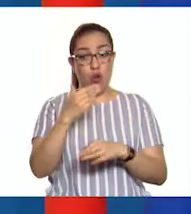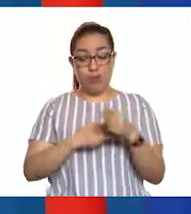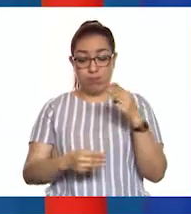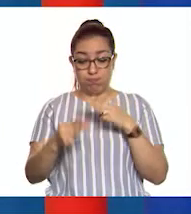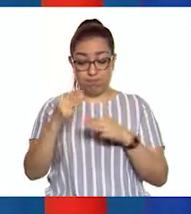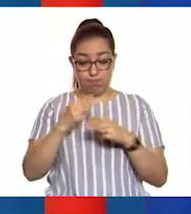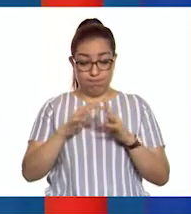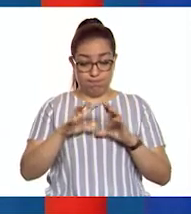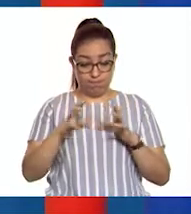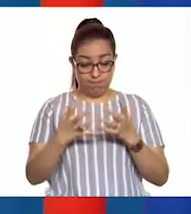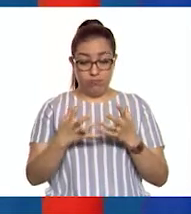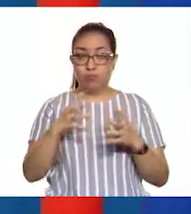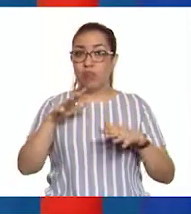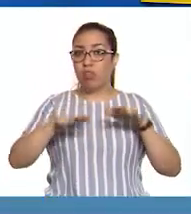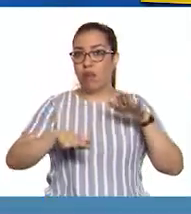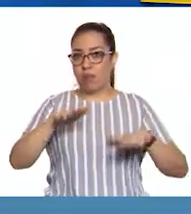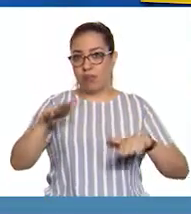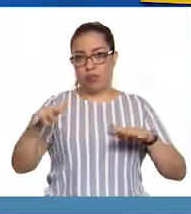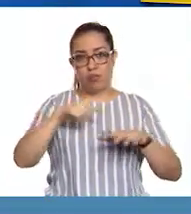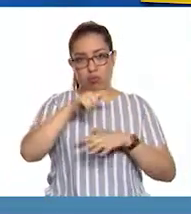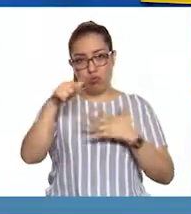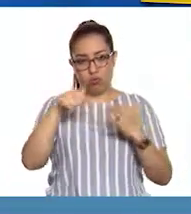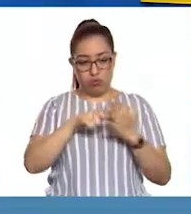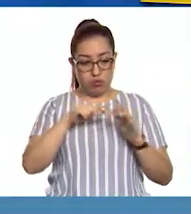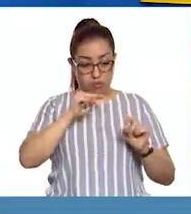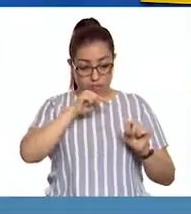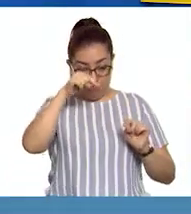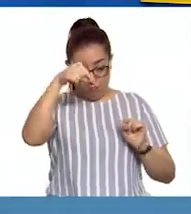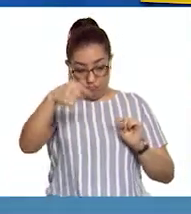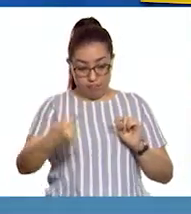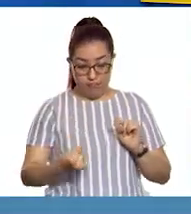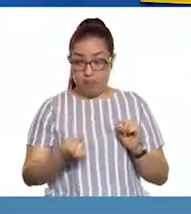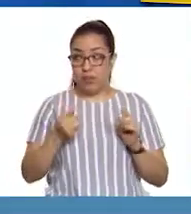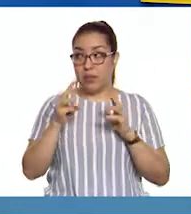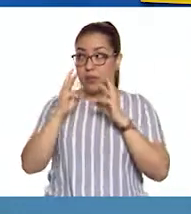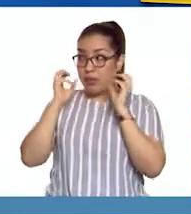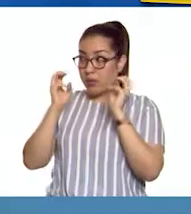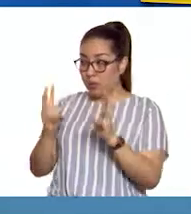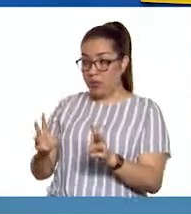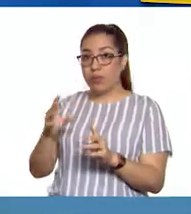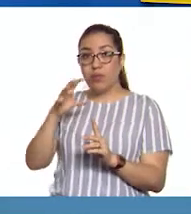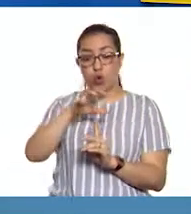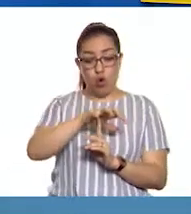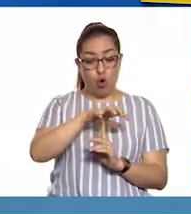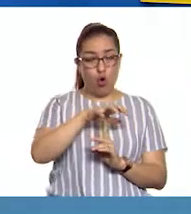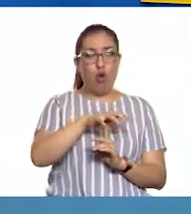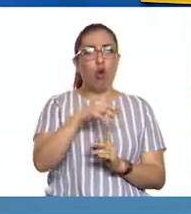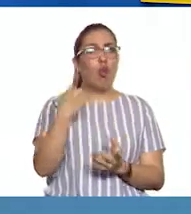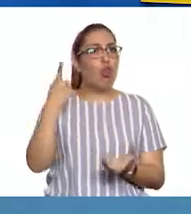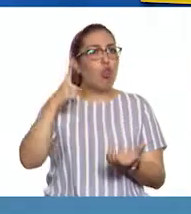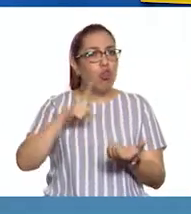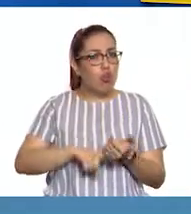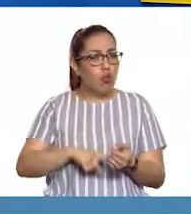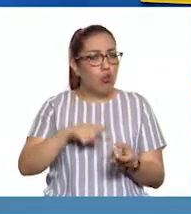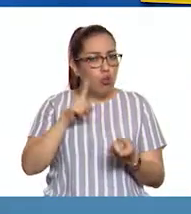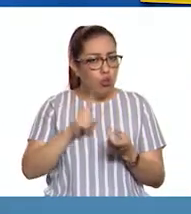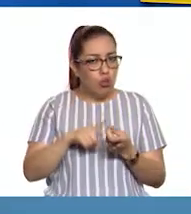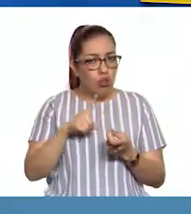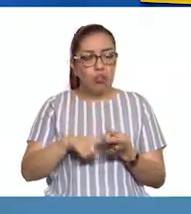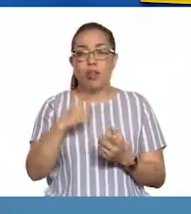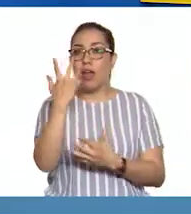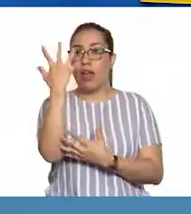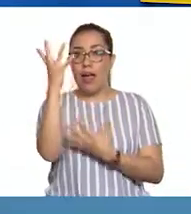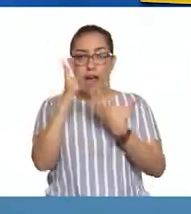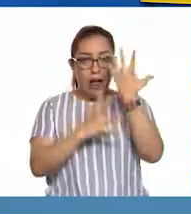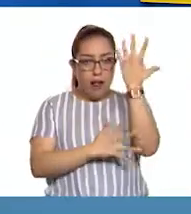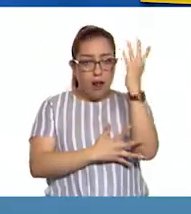tropicales, templados y fríos. ¡Guau! Los hongos crecen entre los restos de troncos, ramas y hojas de árboles y